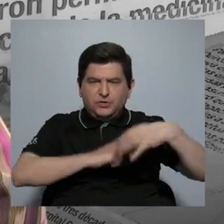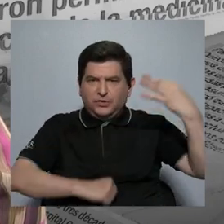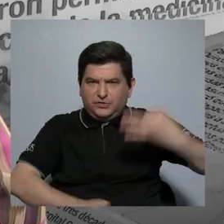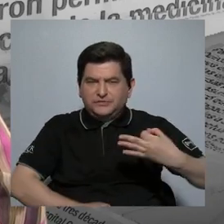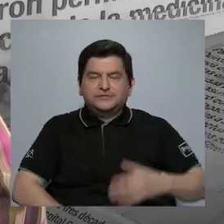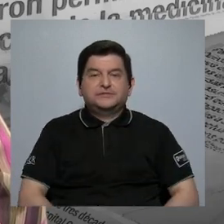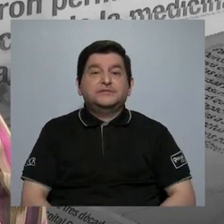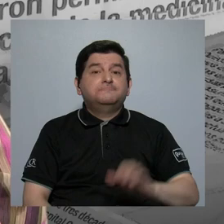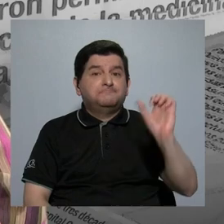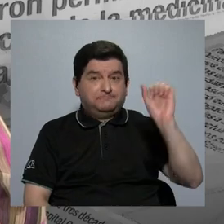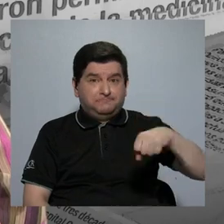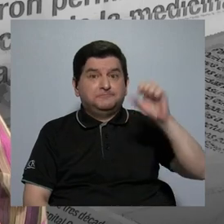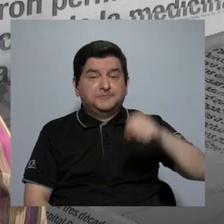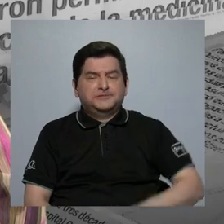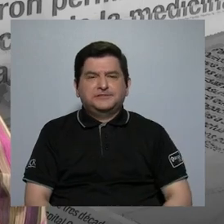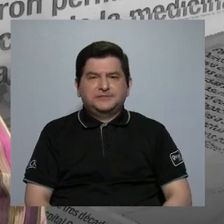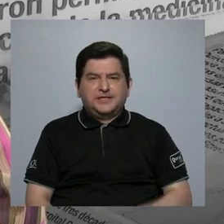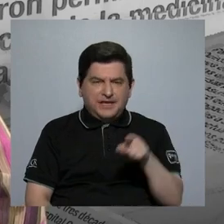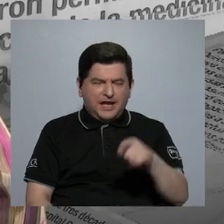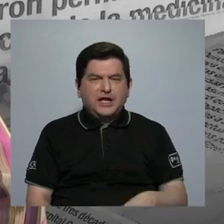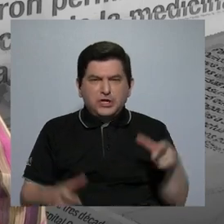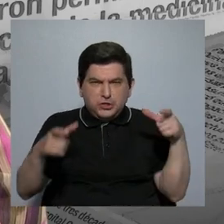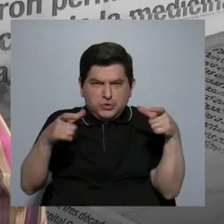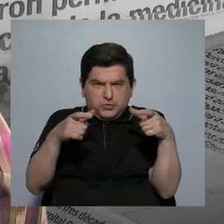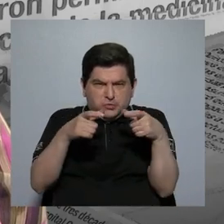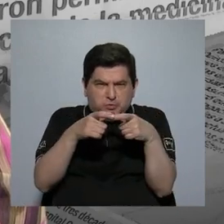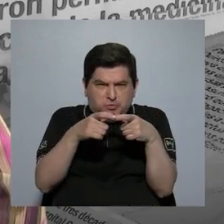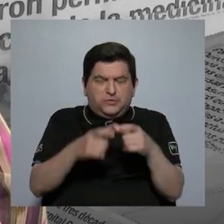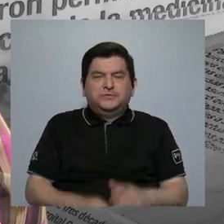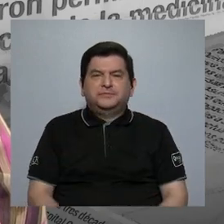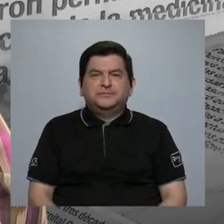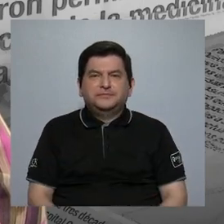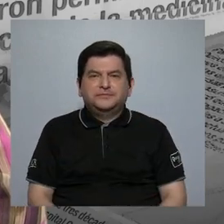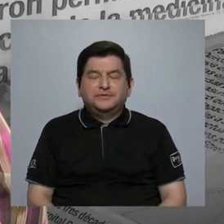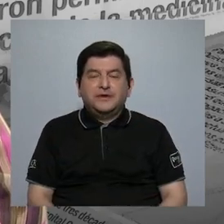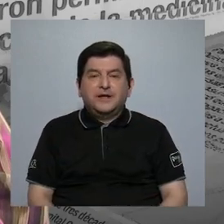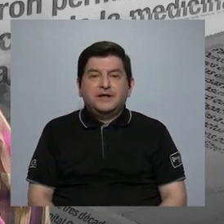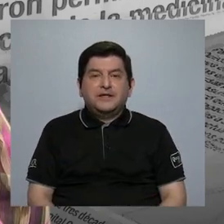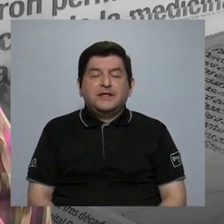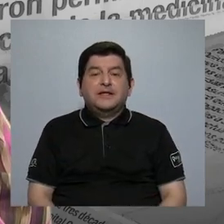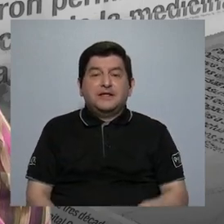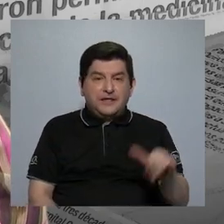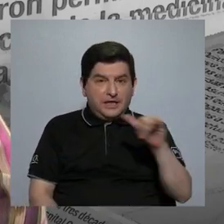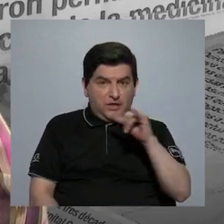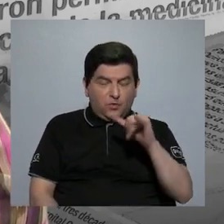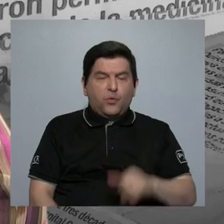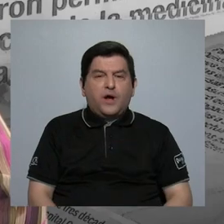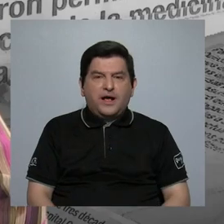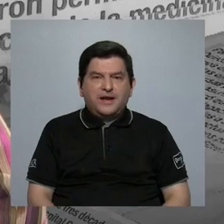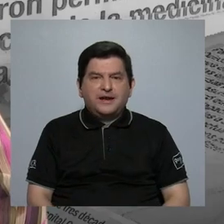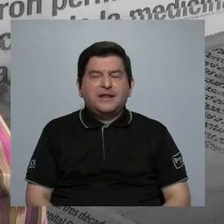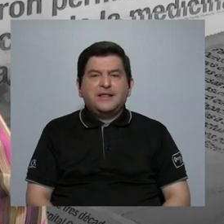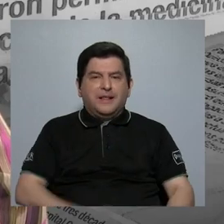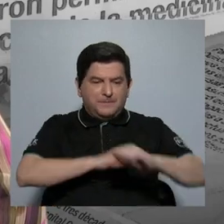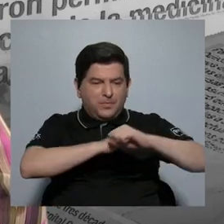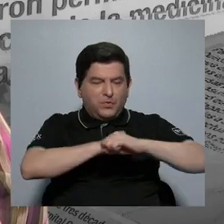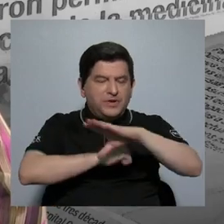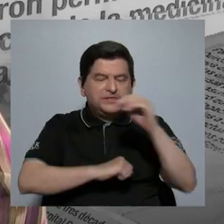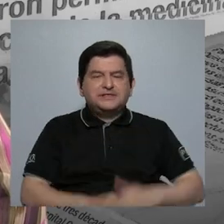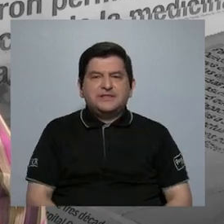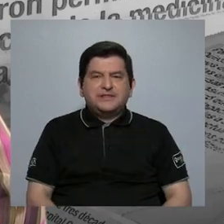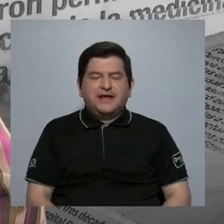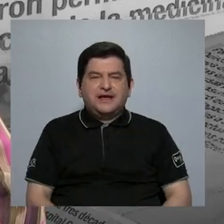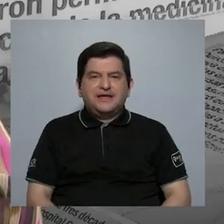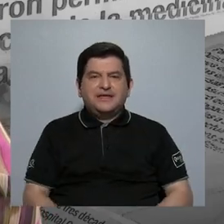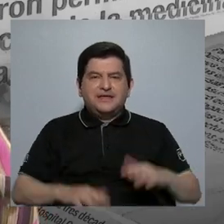Entonces sí hubo una concentración, y bueno, hay concentración del espectro y hay concentración también de la pauta.